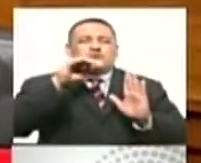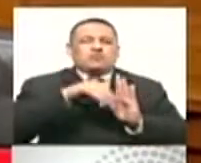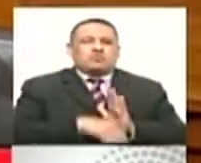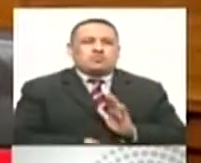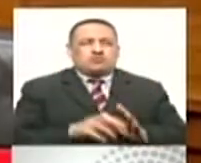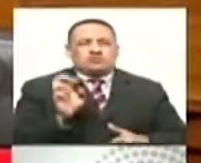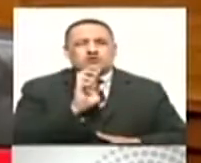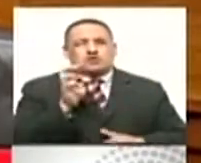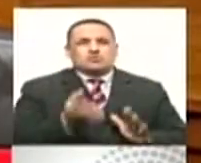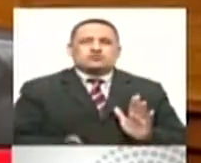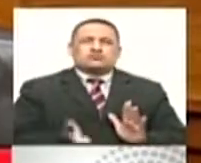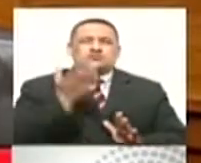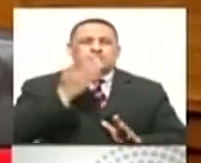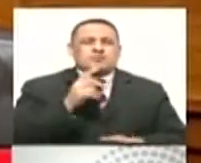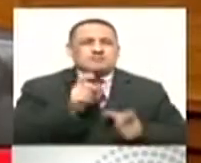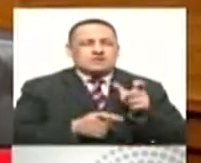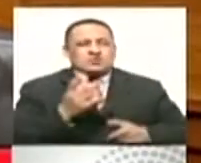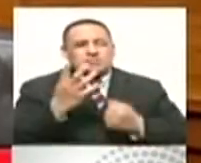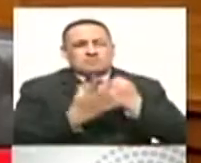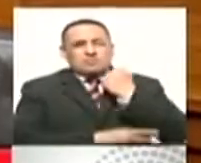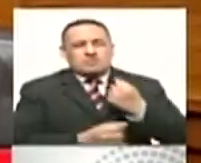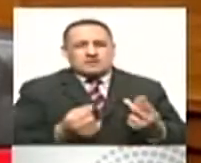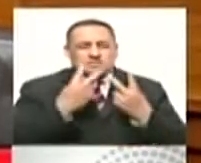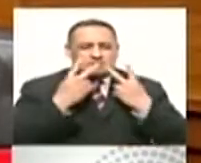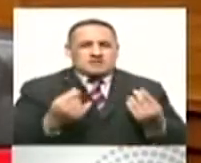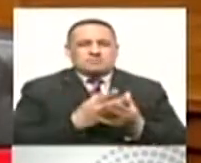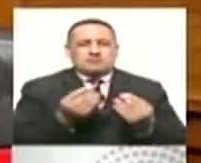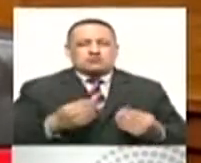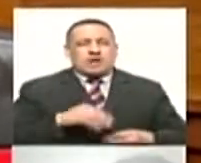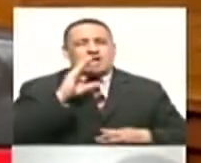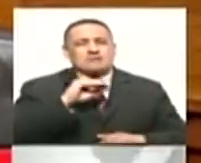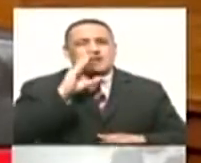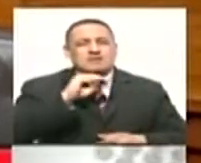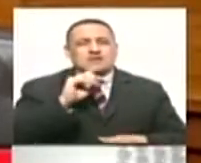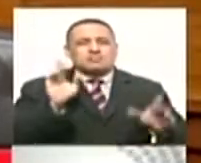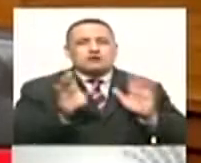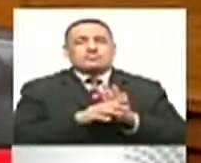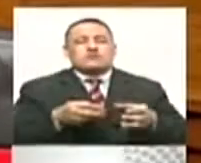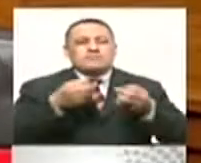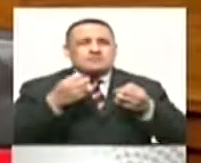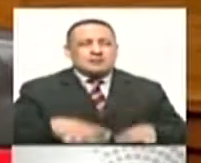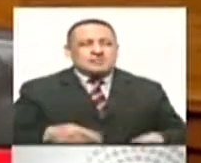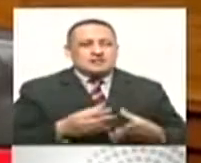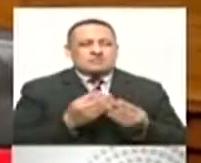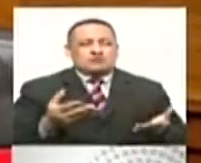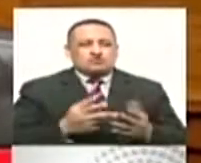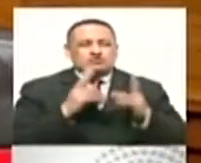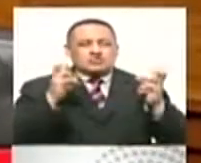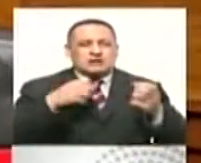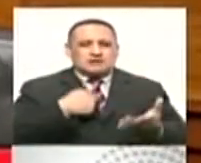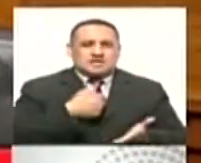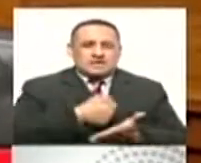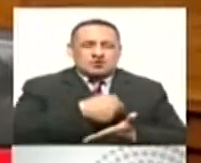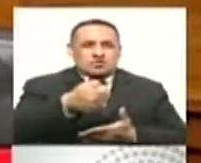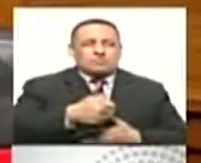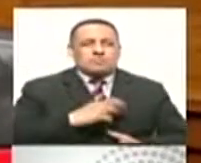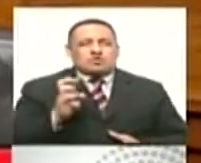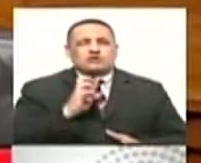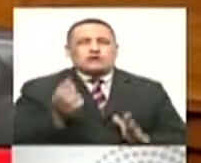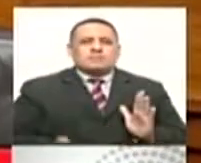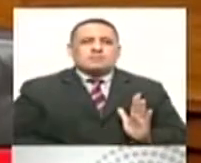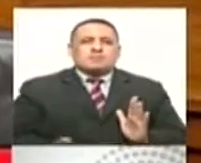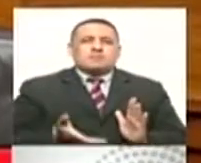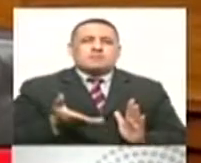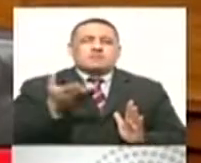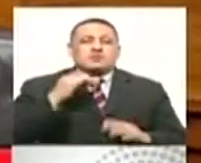ruralidad, o no existe como el Callao, o es mucho más accesible, como Tacna y Moquegua. Y usted contrasta con Puno,